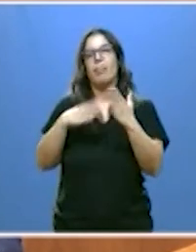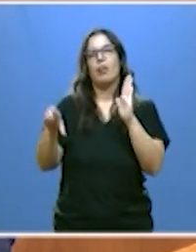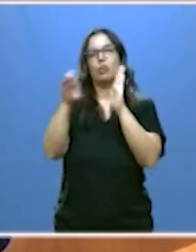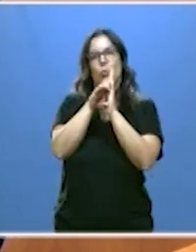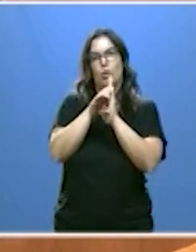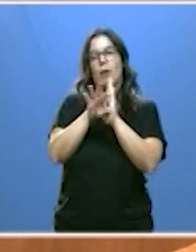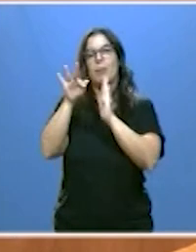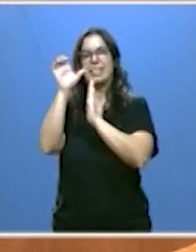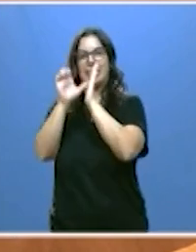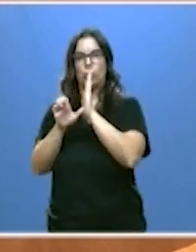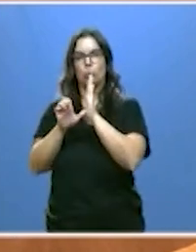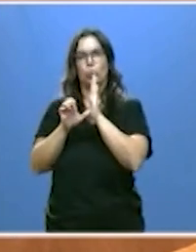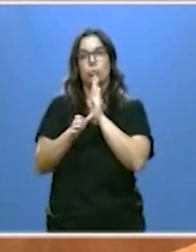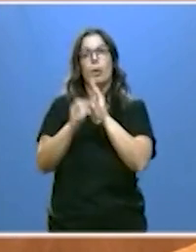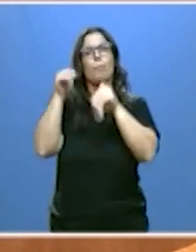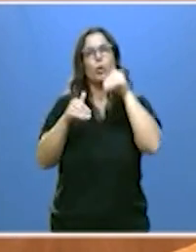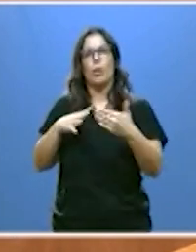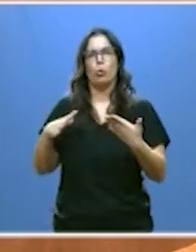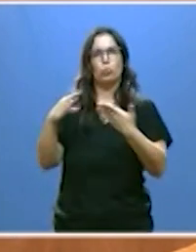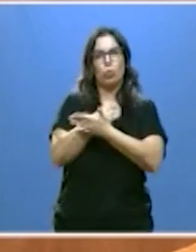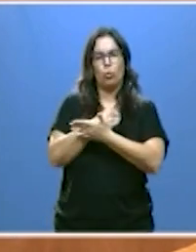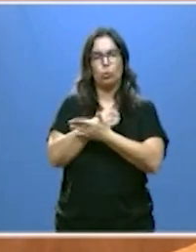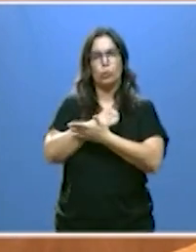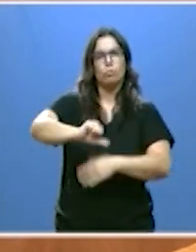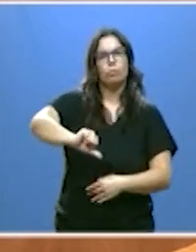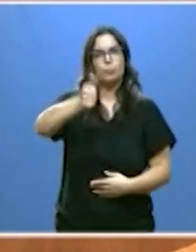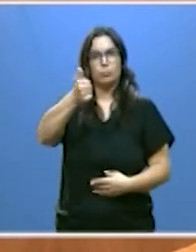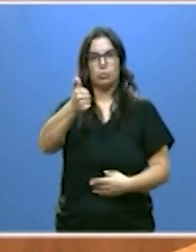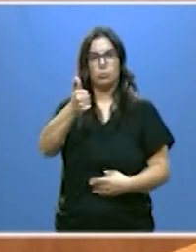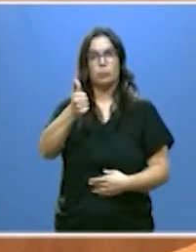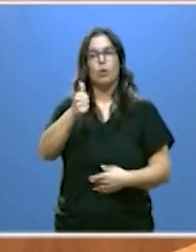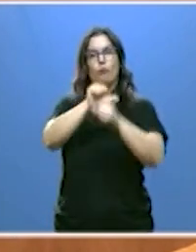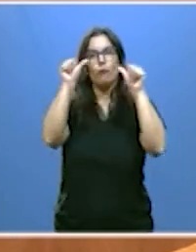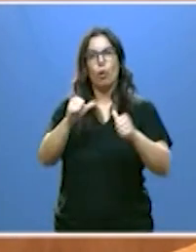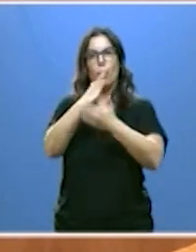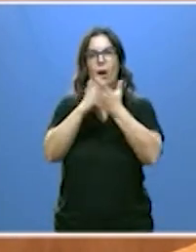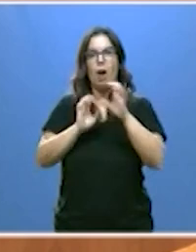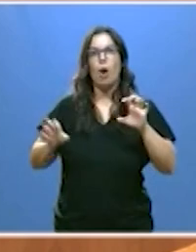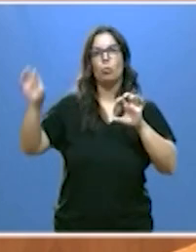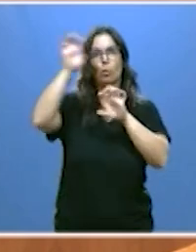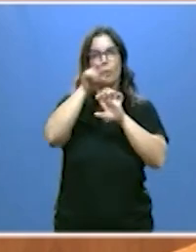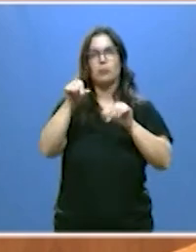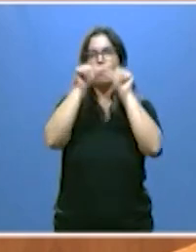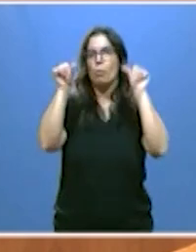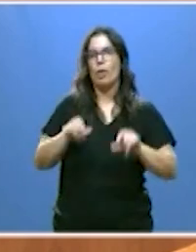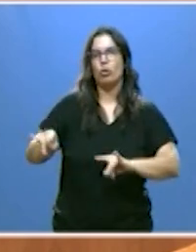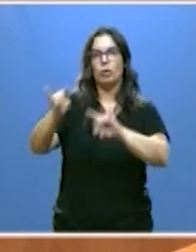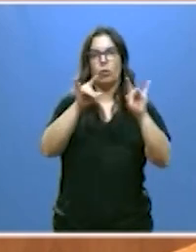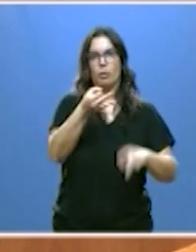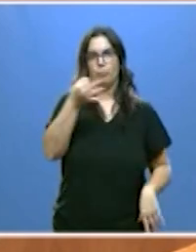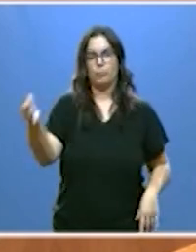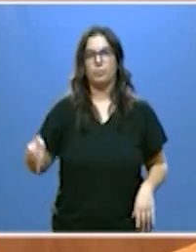estatutario que nos hemos dado y que hemos establecido el estado de las autonomías como acertado modelo territorial.